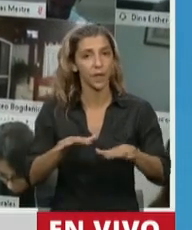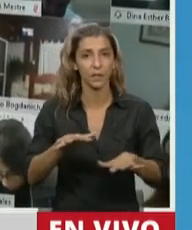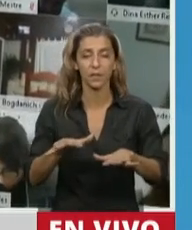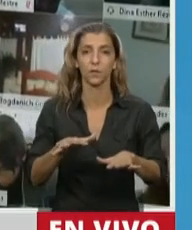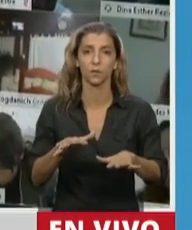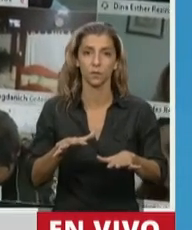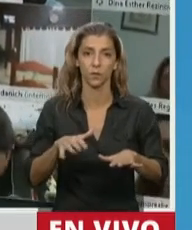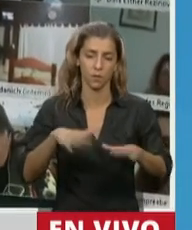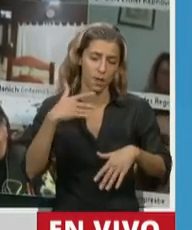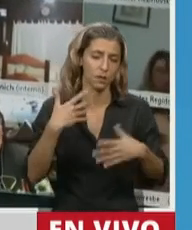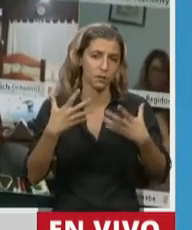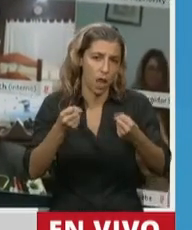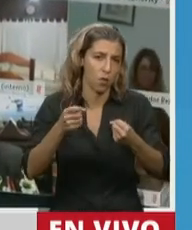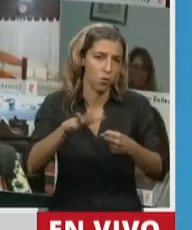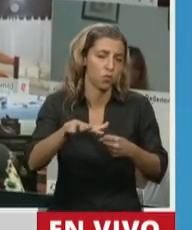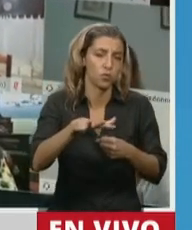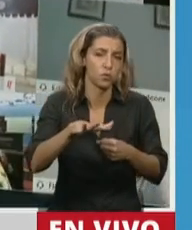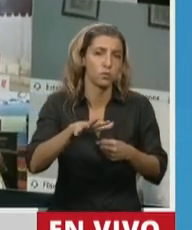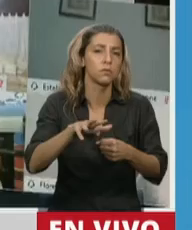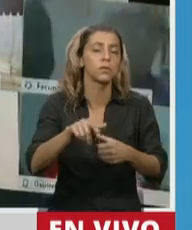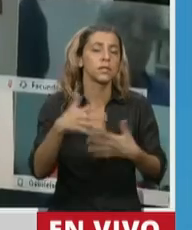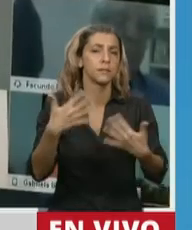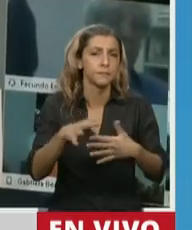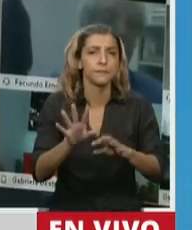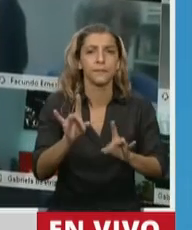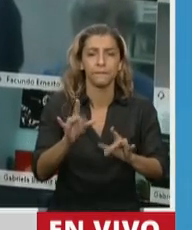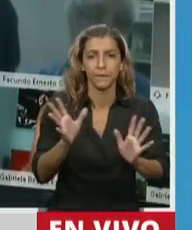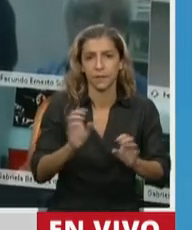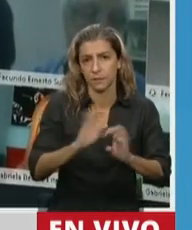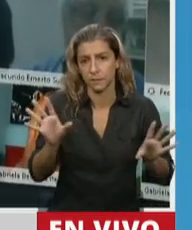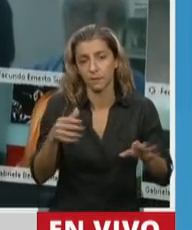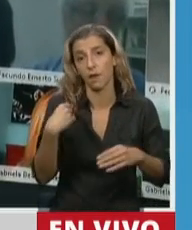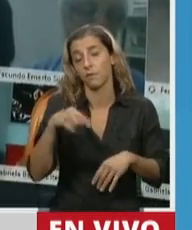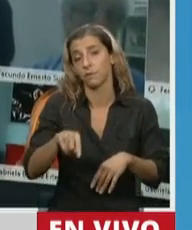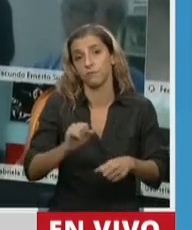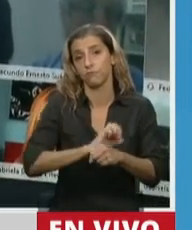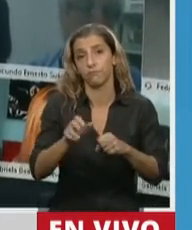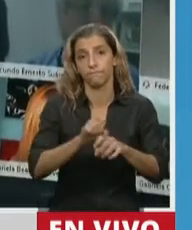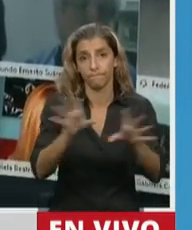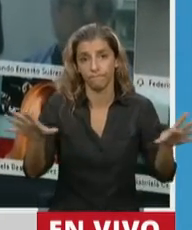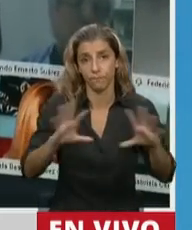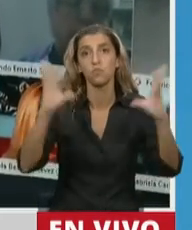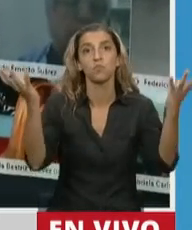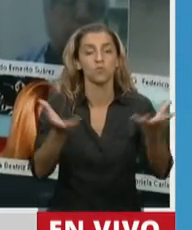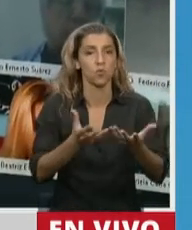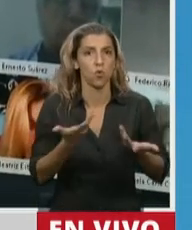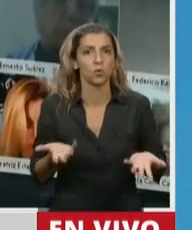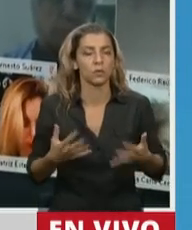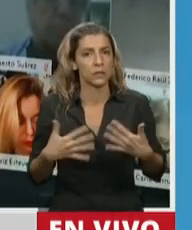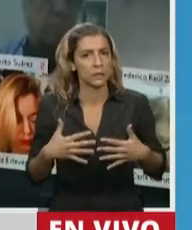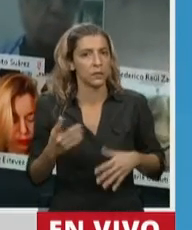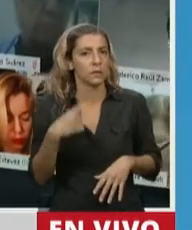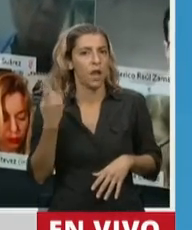con esta terrible amenaza de la pandemia no da para posturas